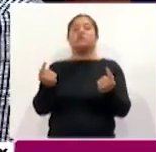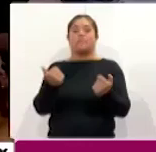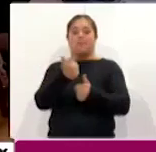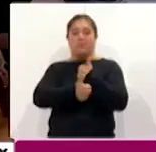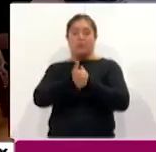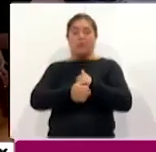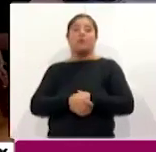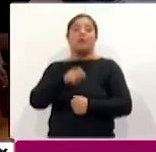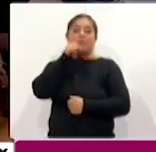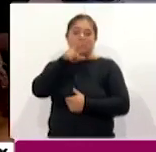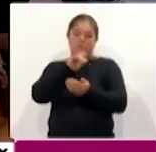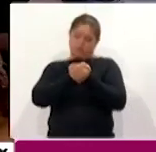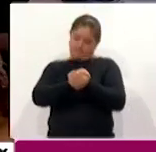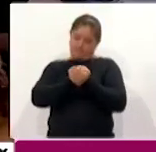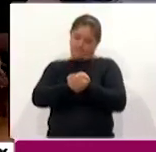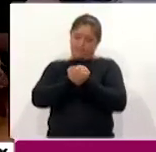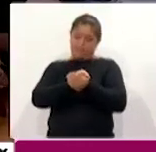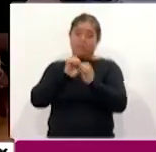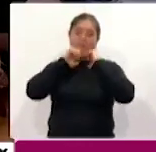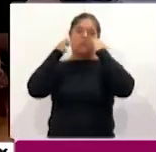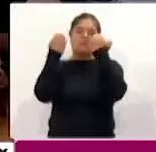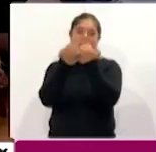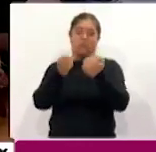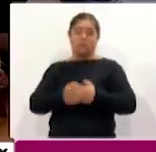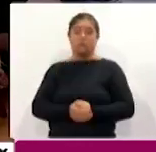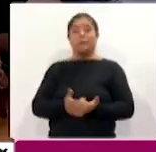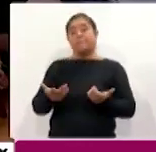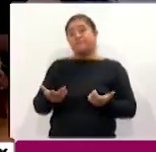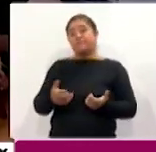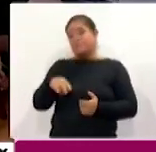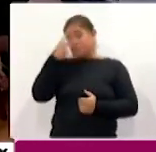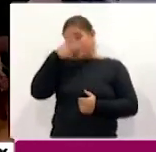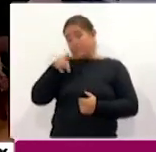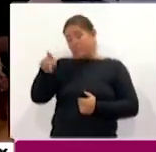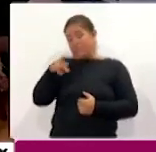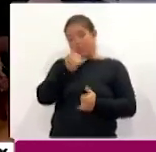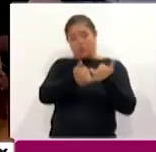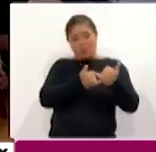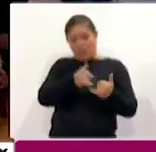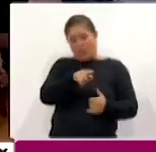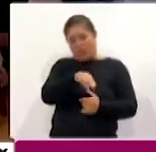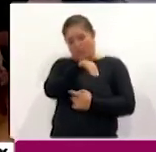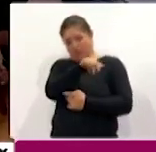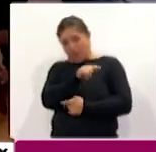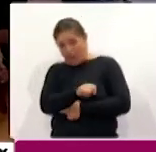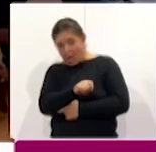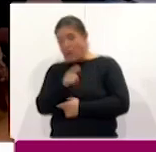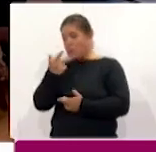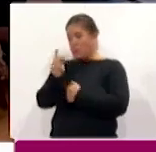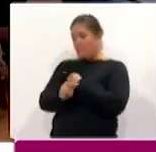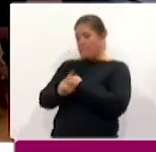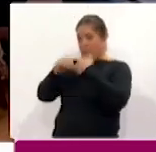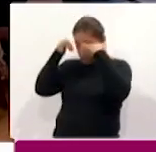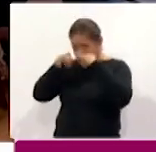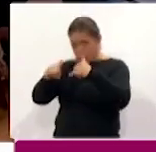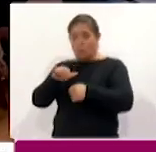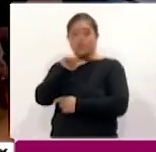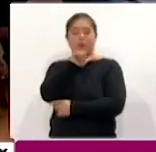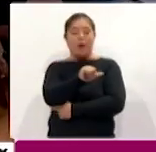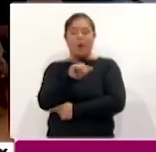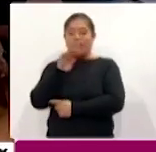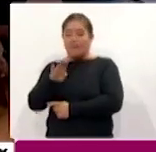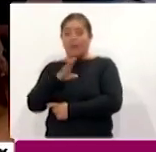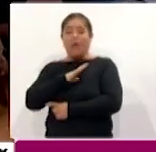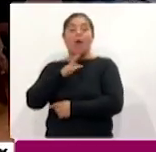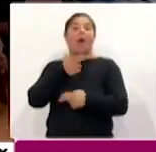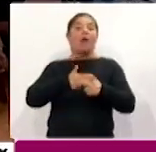los estadios, puede ser que México juegue en el MAD, o juegue en la Plaza de Toros, o que Costa Rica juegue en el A o en el B, hasta mañana